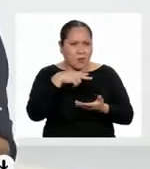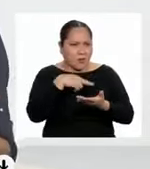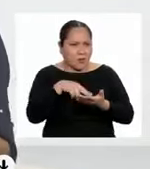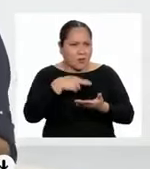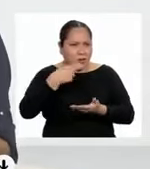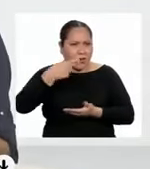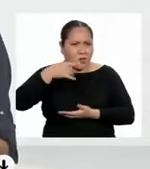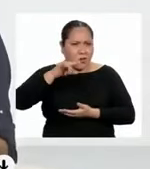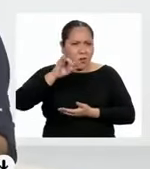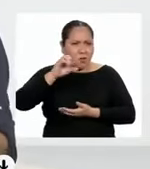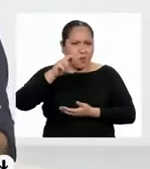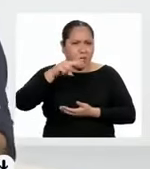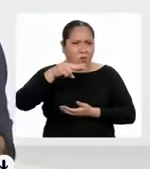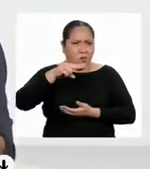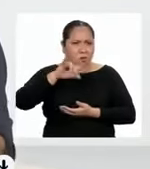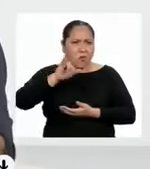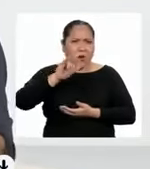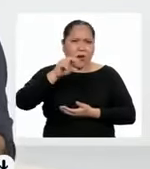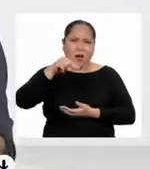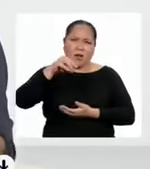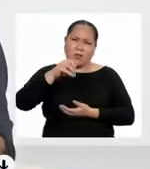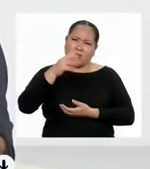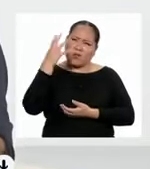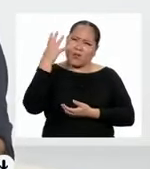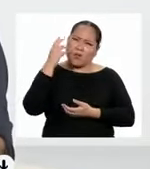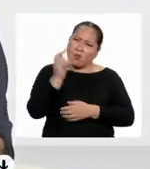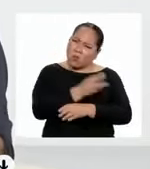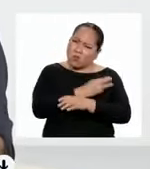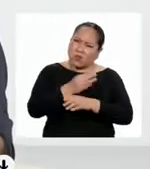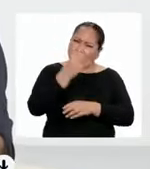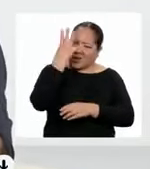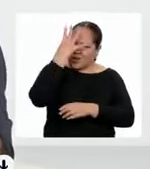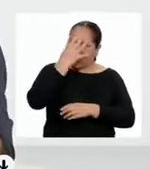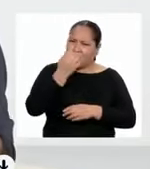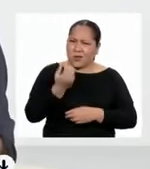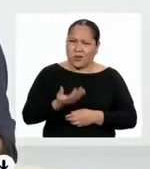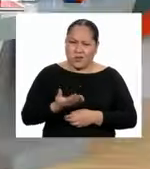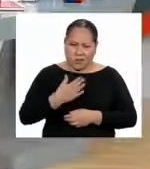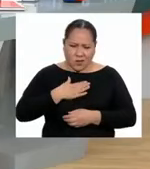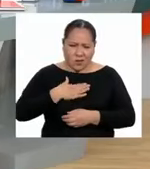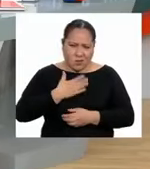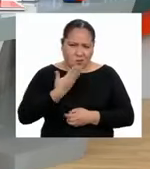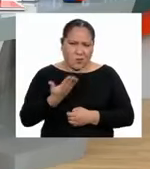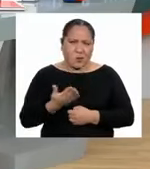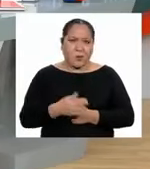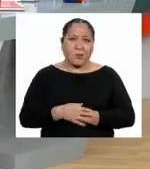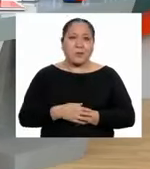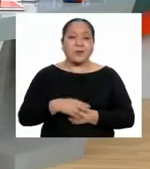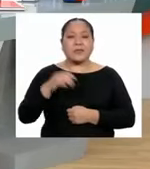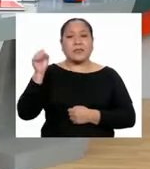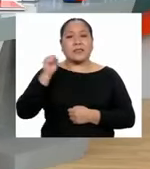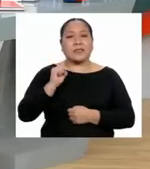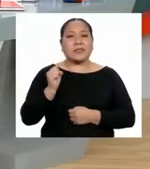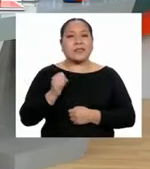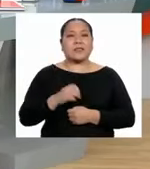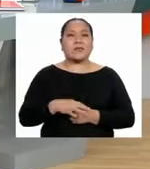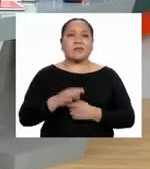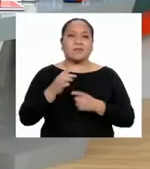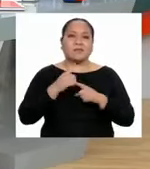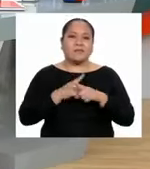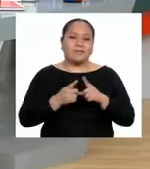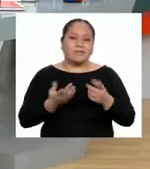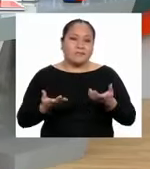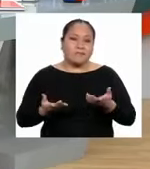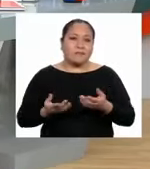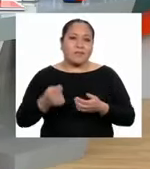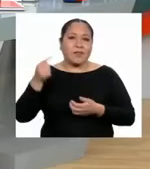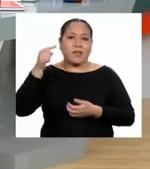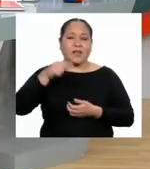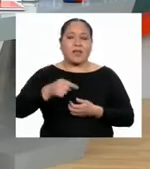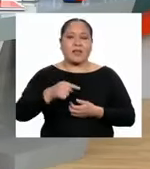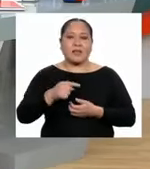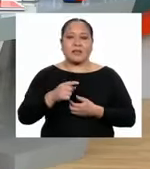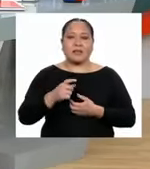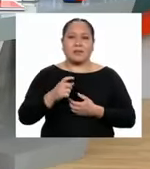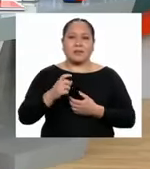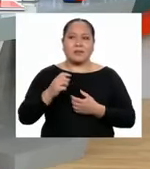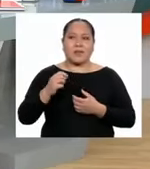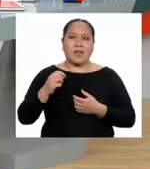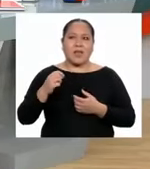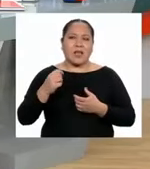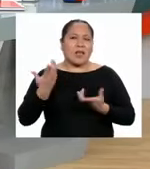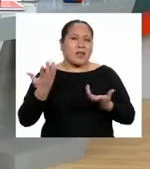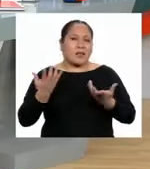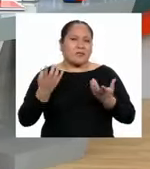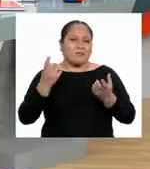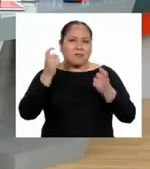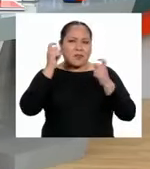Pero si es una música tan bonita y además nuestra. Lo sé. Por eso, las reacciones me agarraron